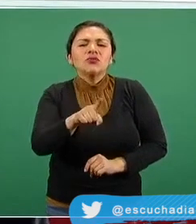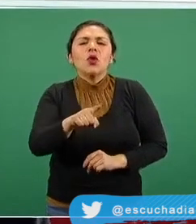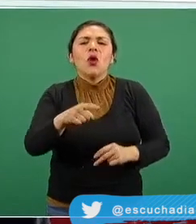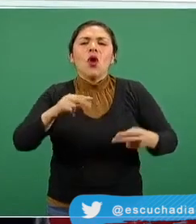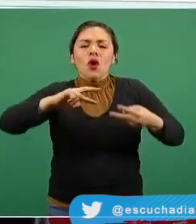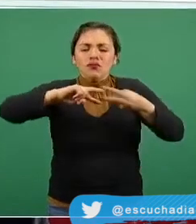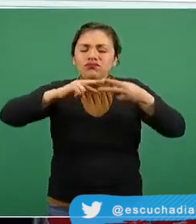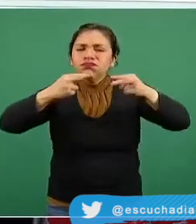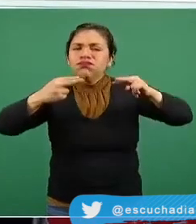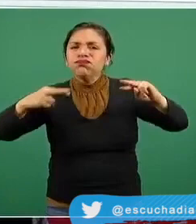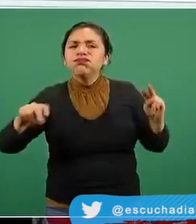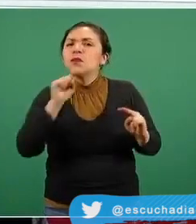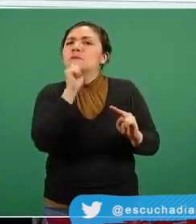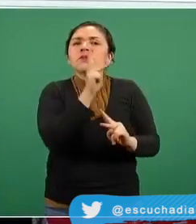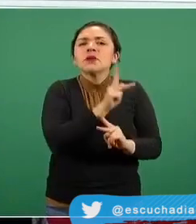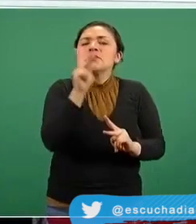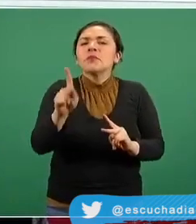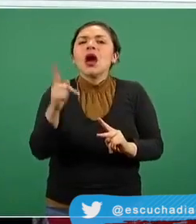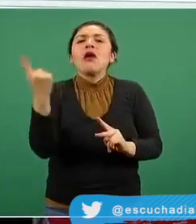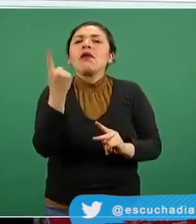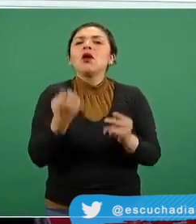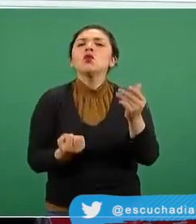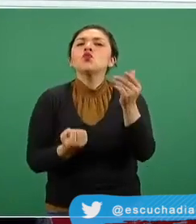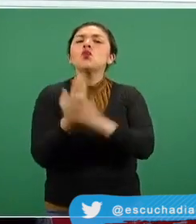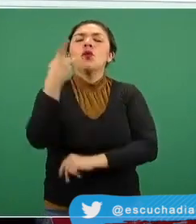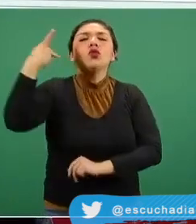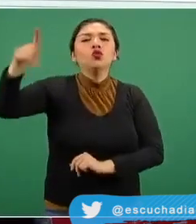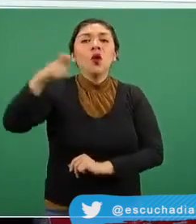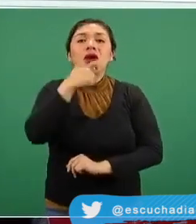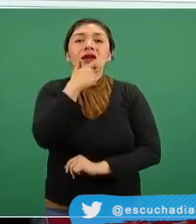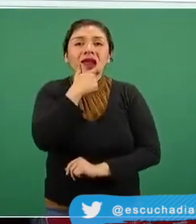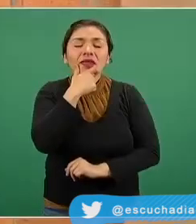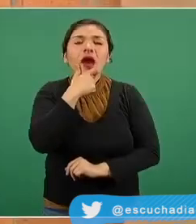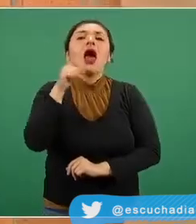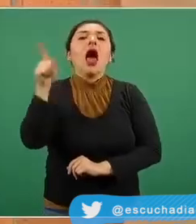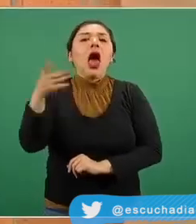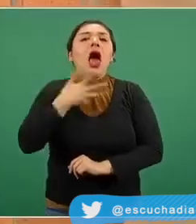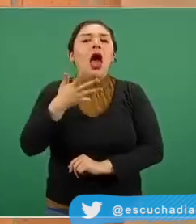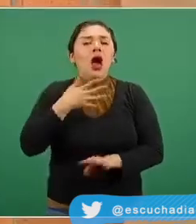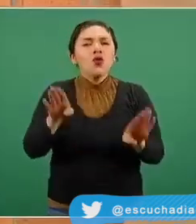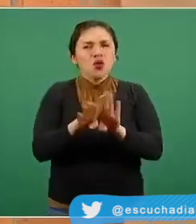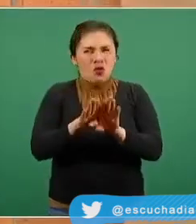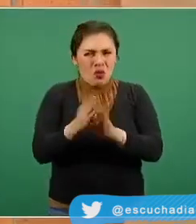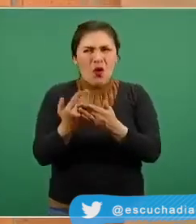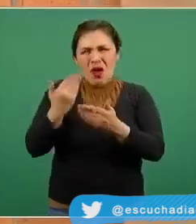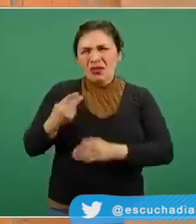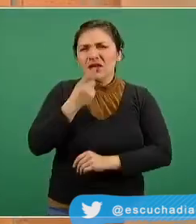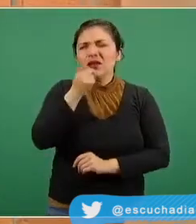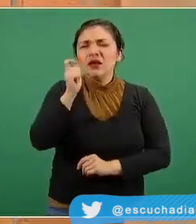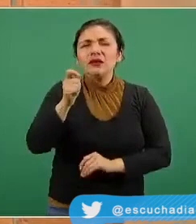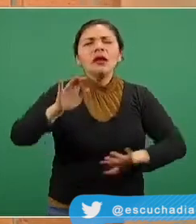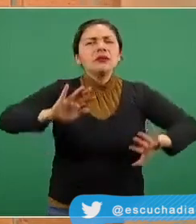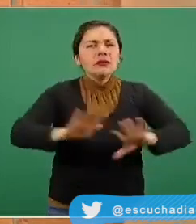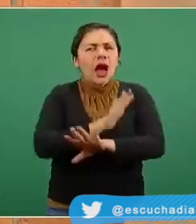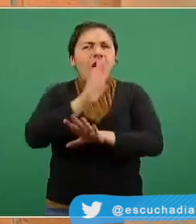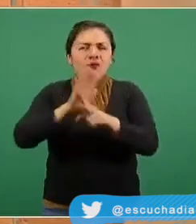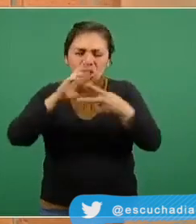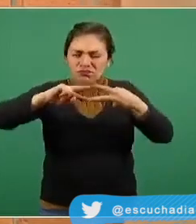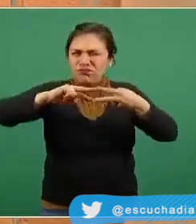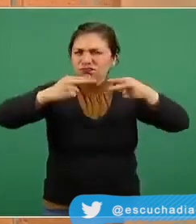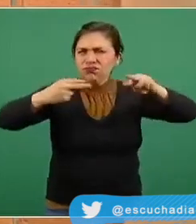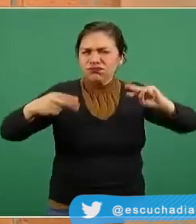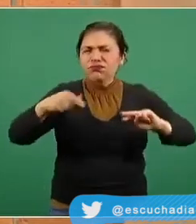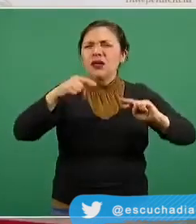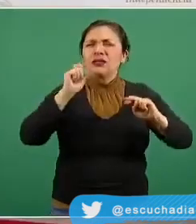mismo linaje que la nueva variante del Reino Unido, más allá que contiene, como ya habíamos dicho, las mutaciones que en su